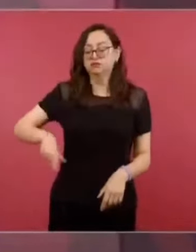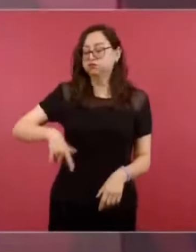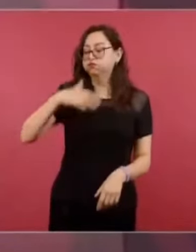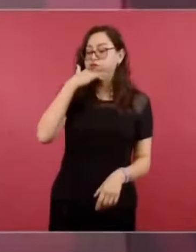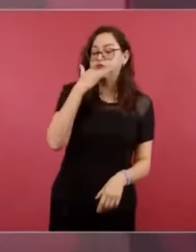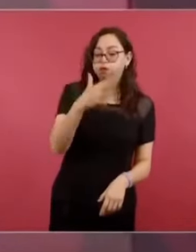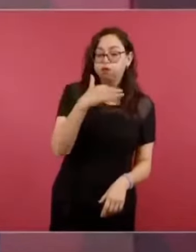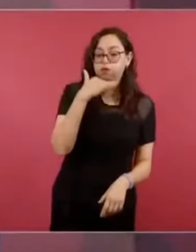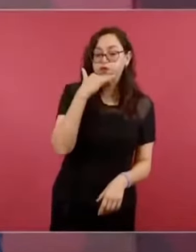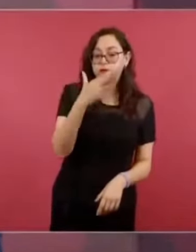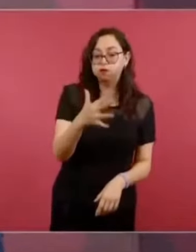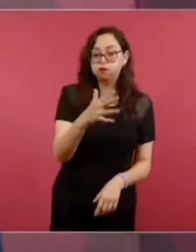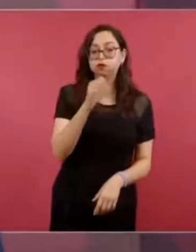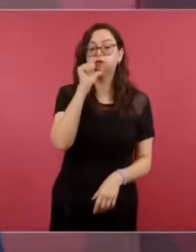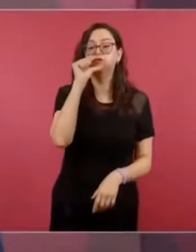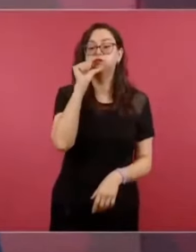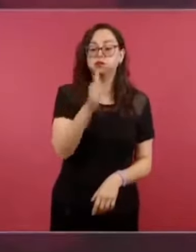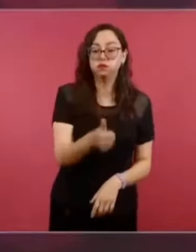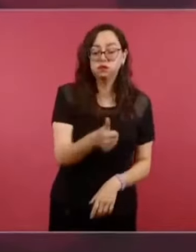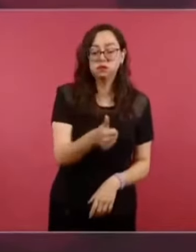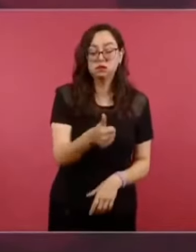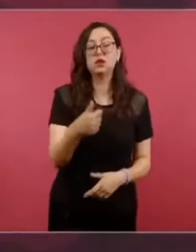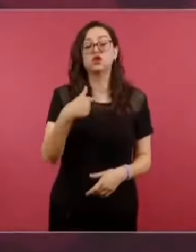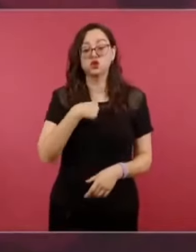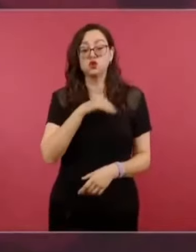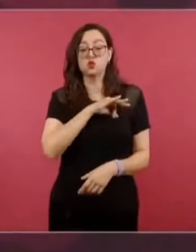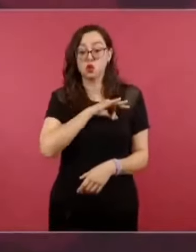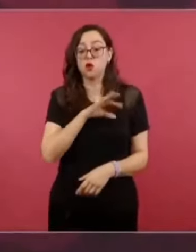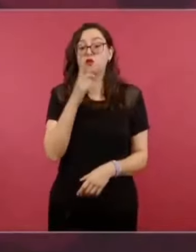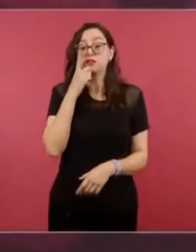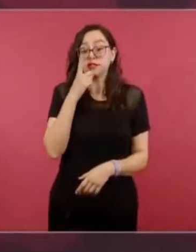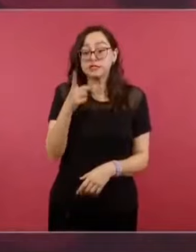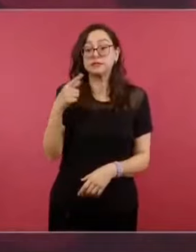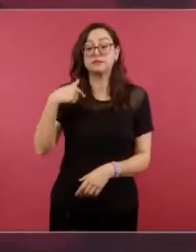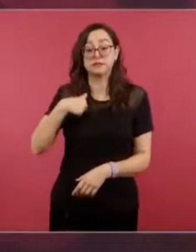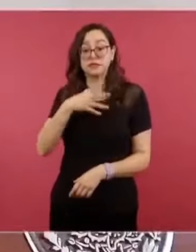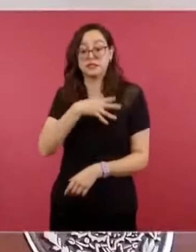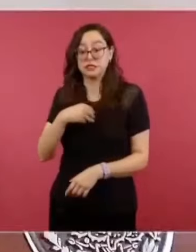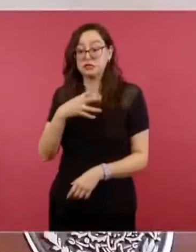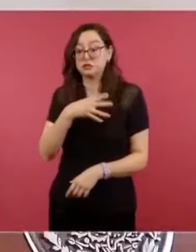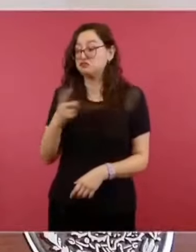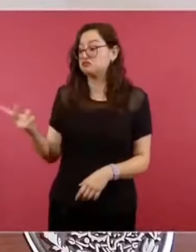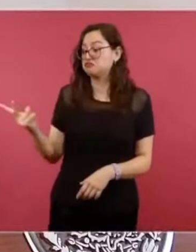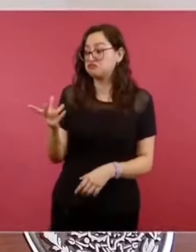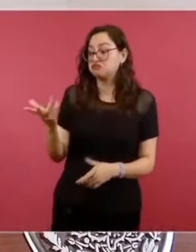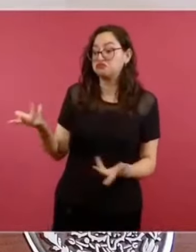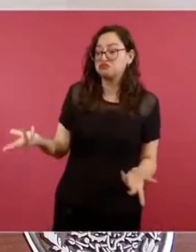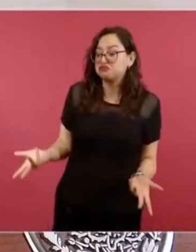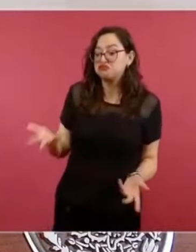de mis hijos, porque los conozco y no son corruptos.